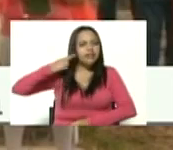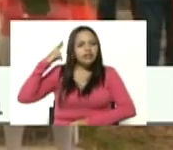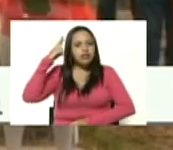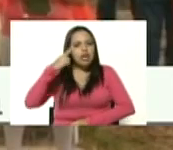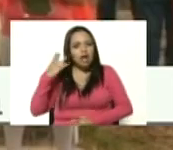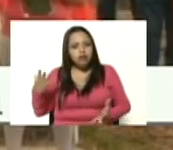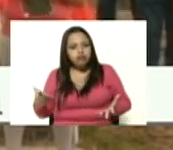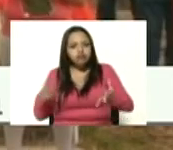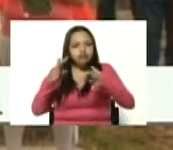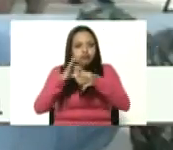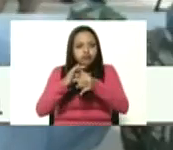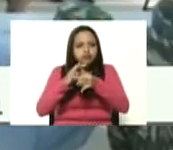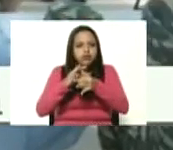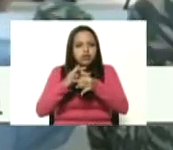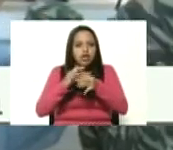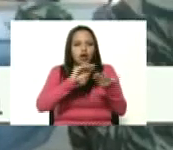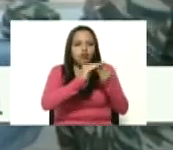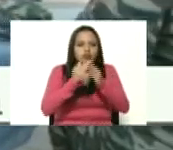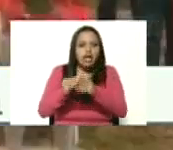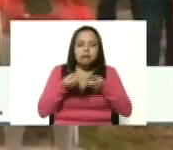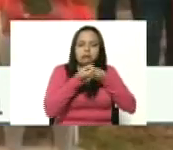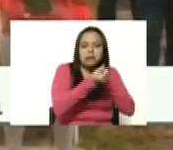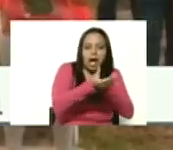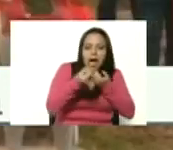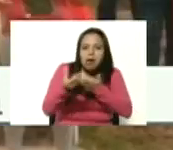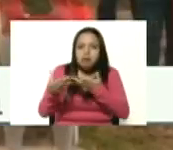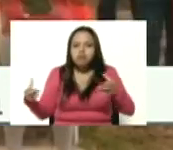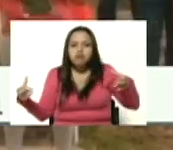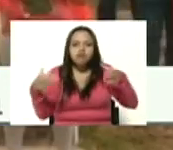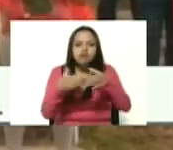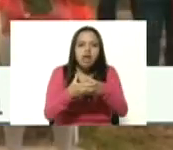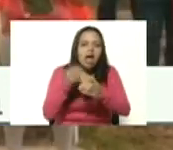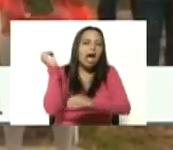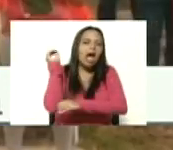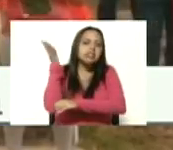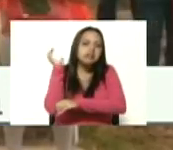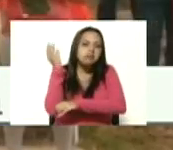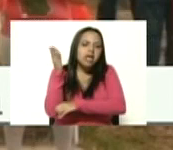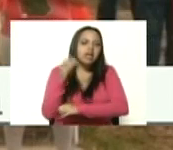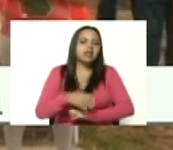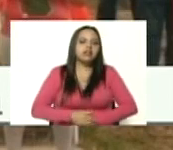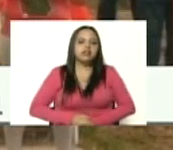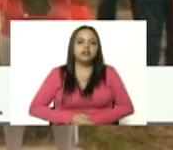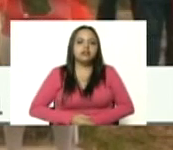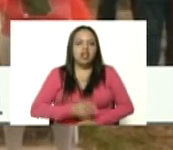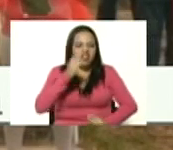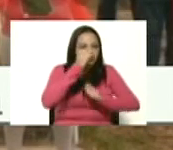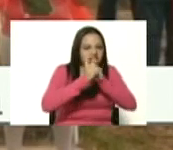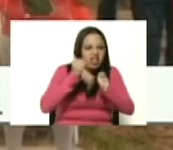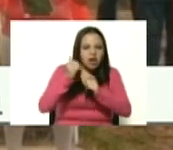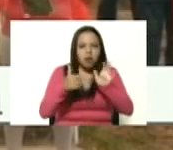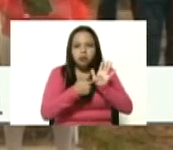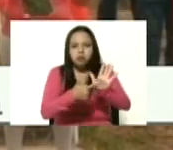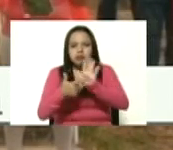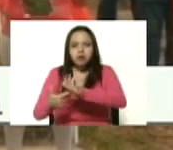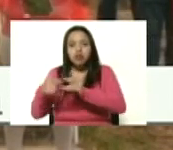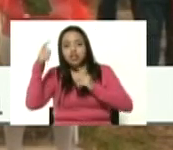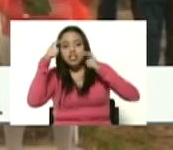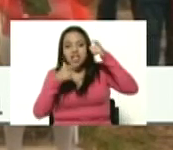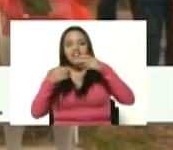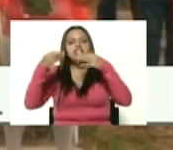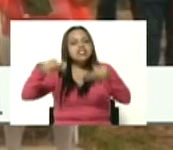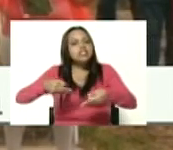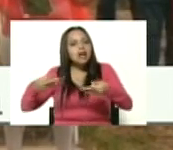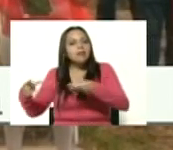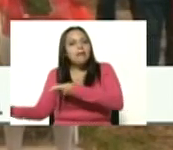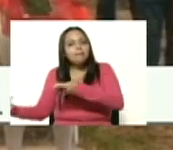comunidad a través de charlas reuniones asambleas archivos audiovisuales donde Chávez invitaba al pueblo